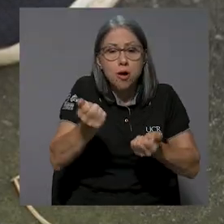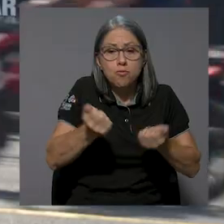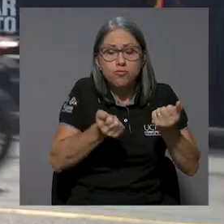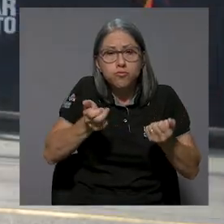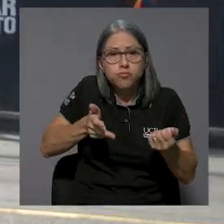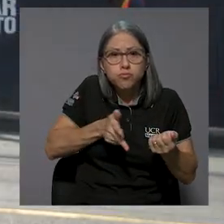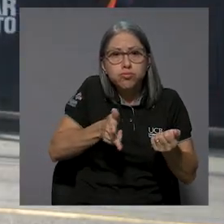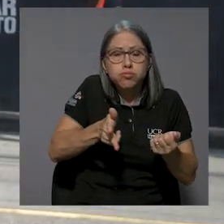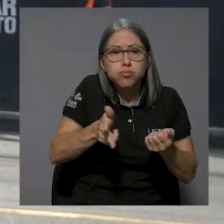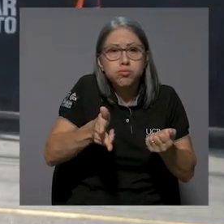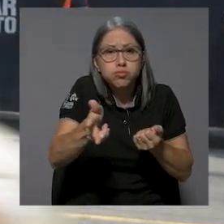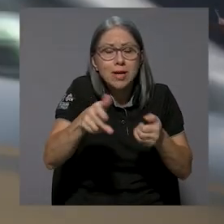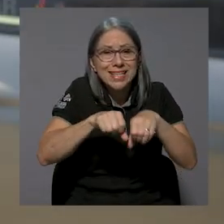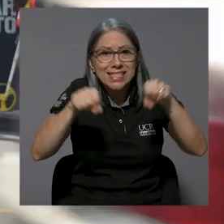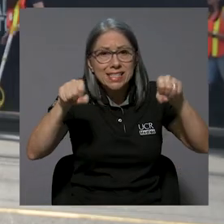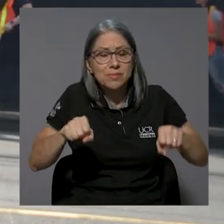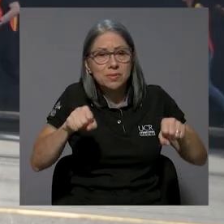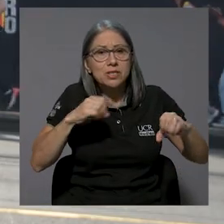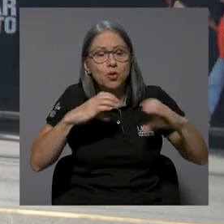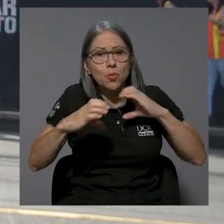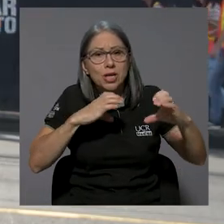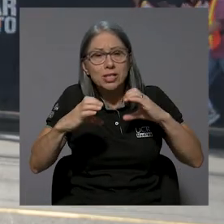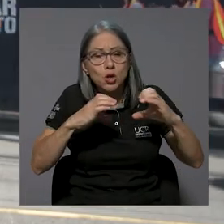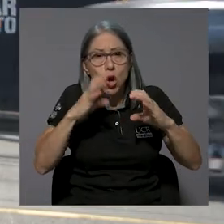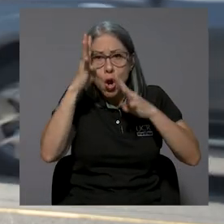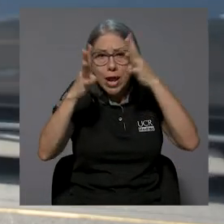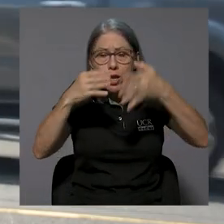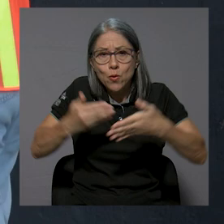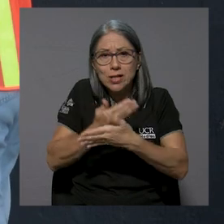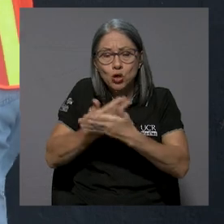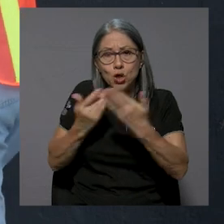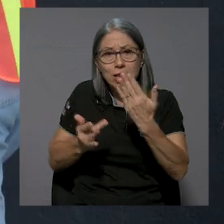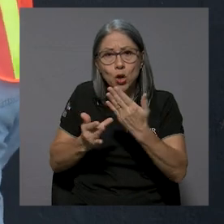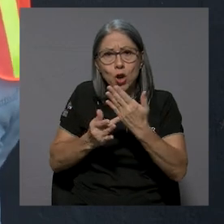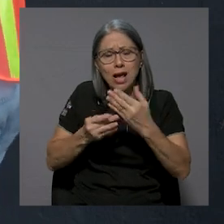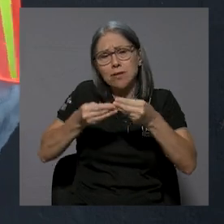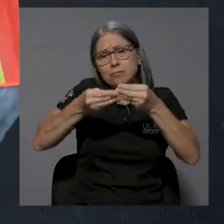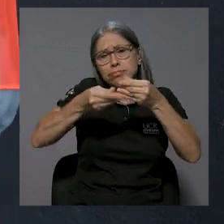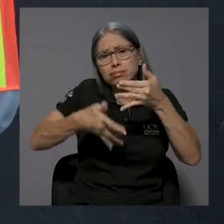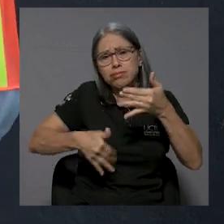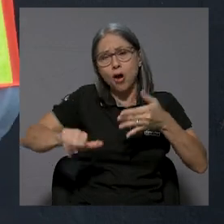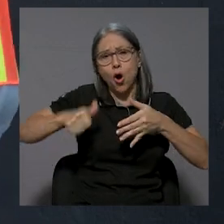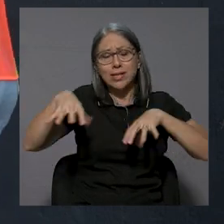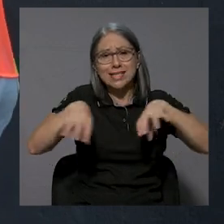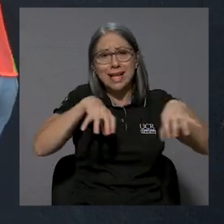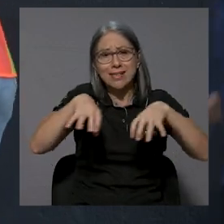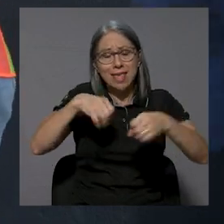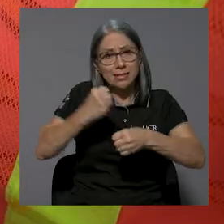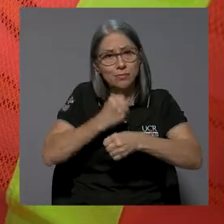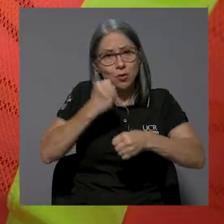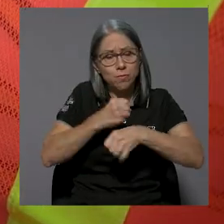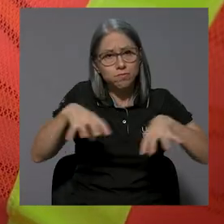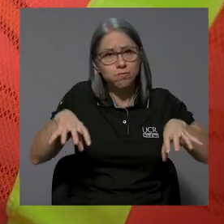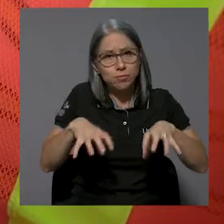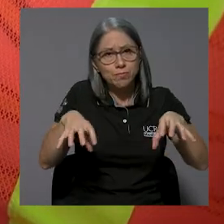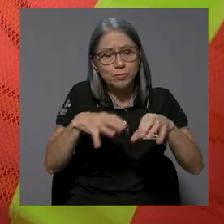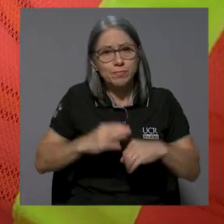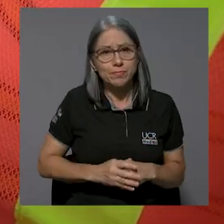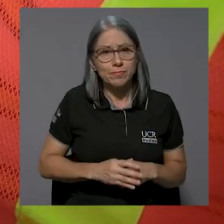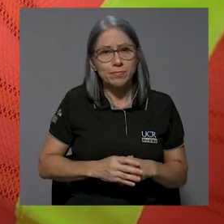transporte terrestre, las telecomunicaciones, la innovación tecnológica y muchas otras actividades productivas.